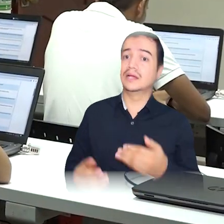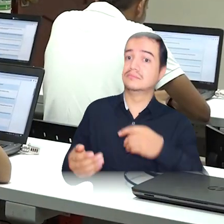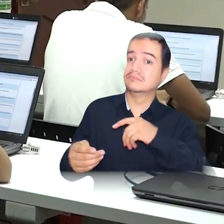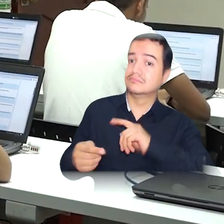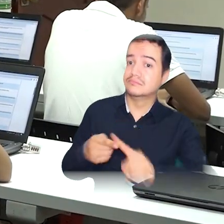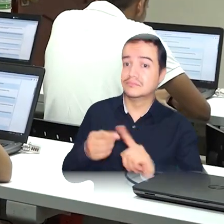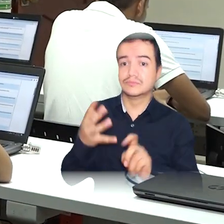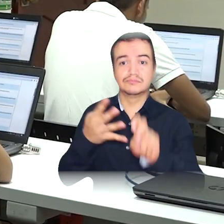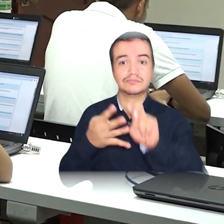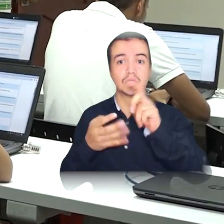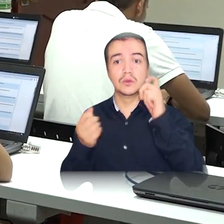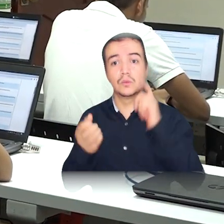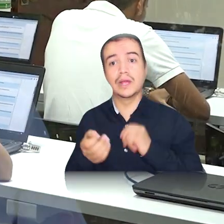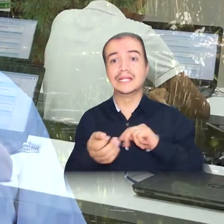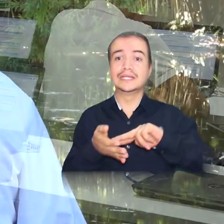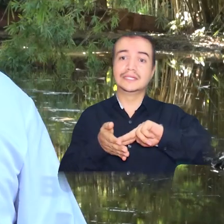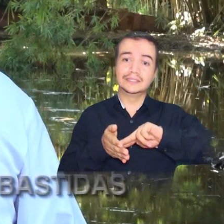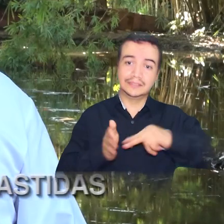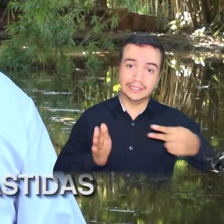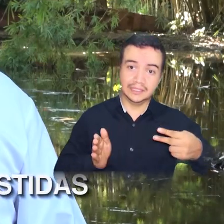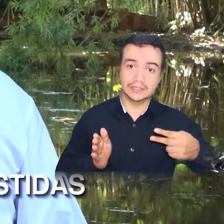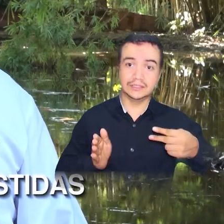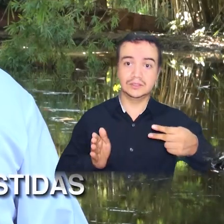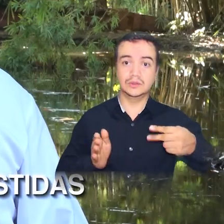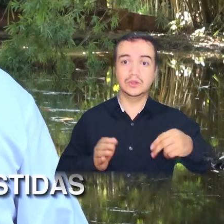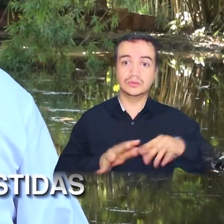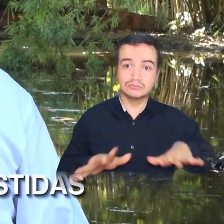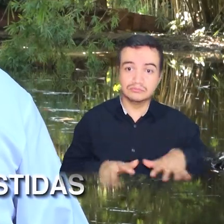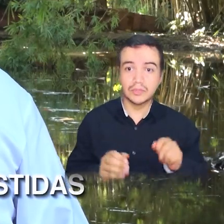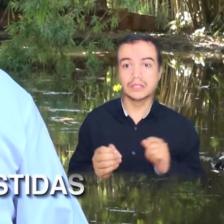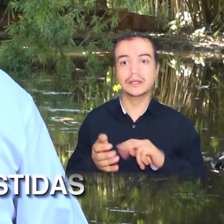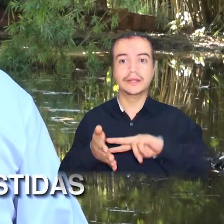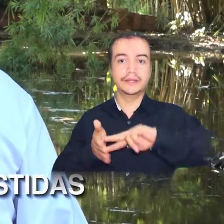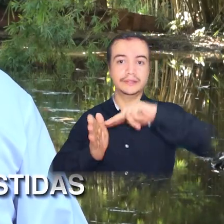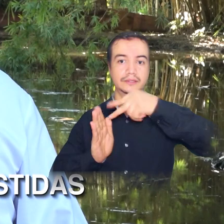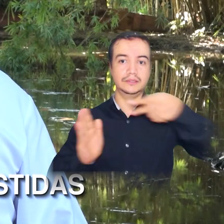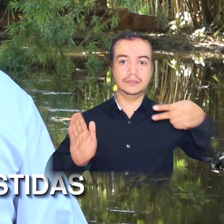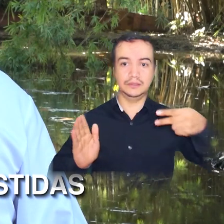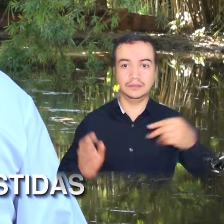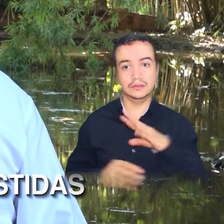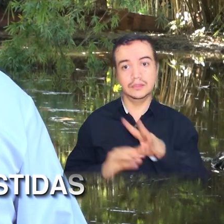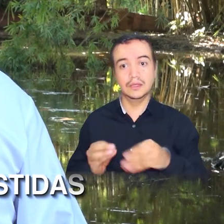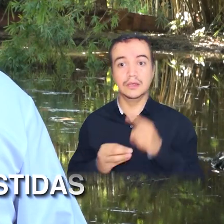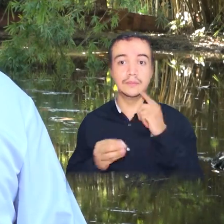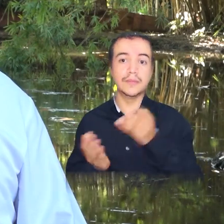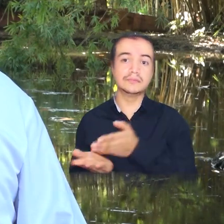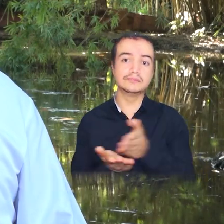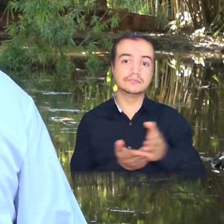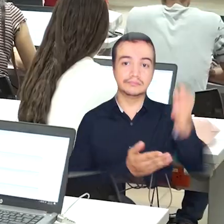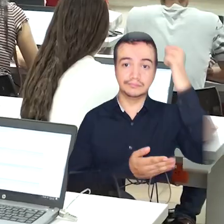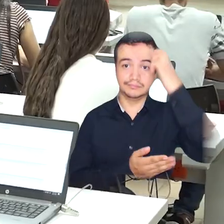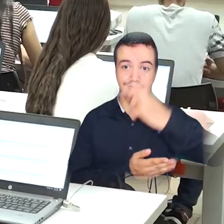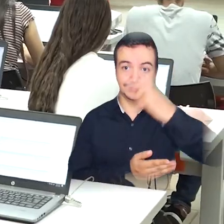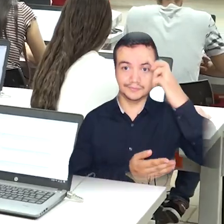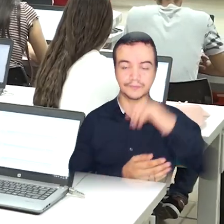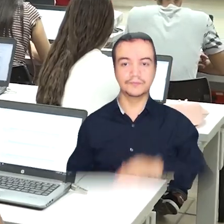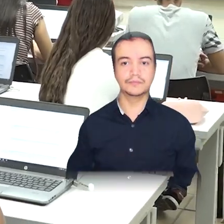diferentes niveles, como niveles técnico-laborales, técnico-profesionales, tecnología y programas profesionales.